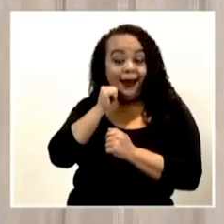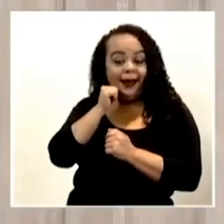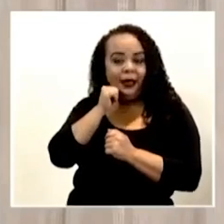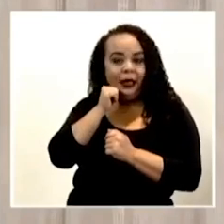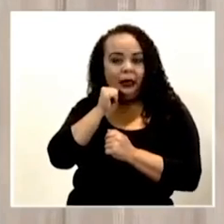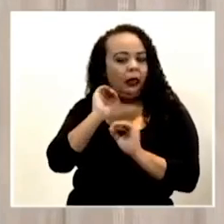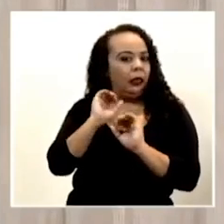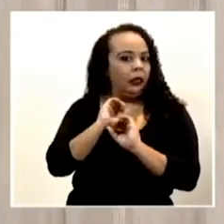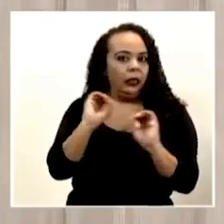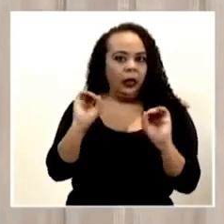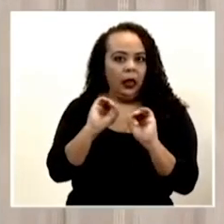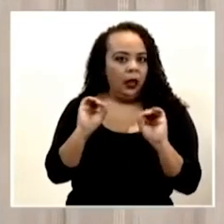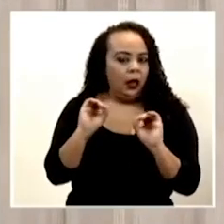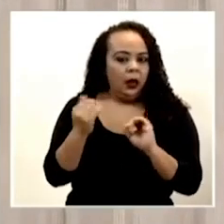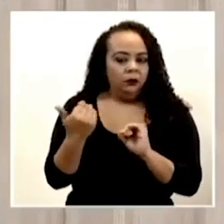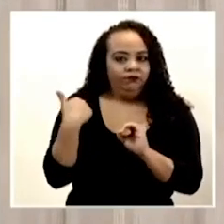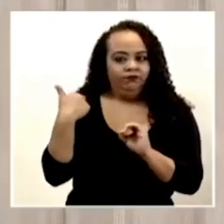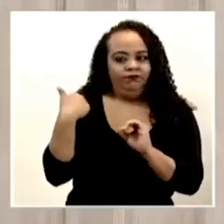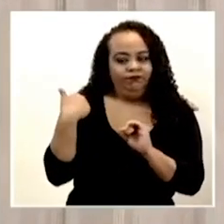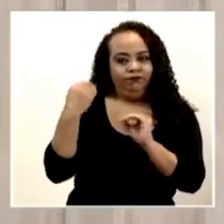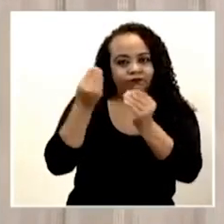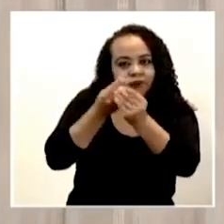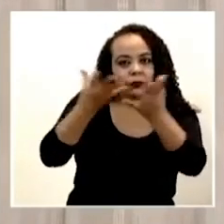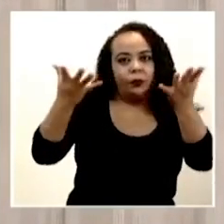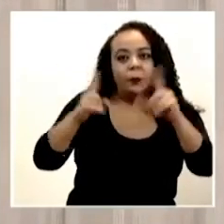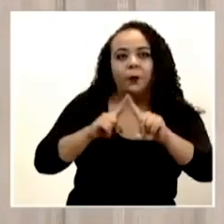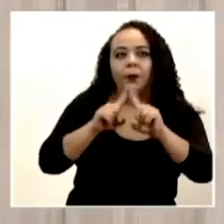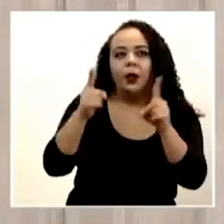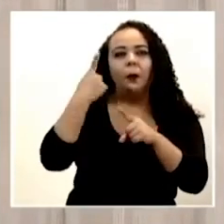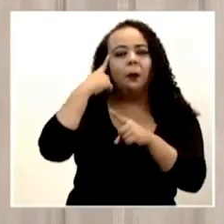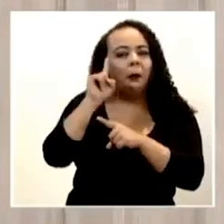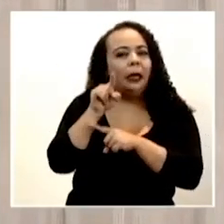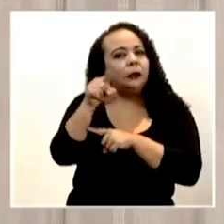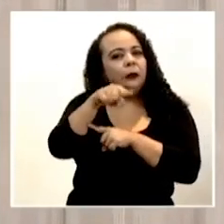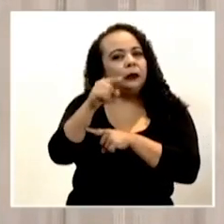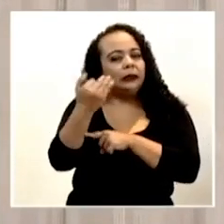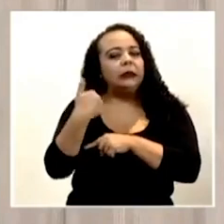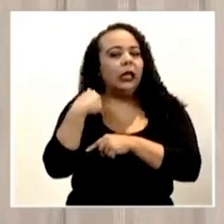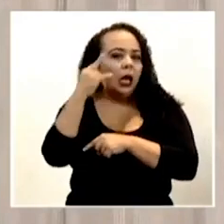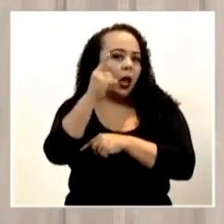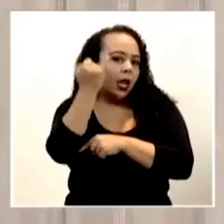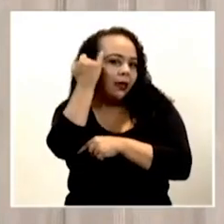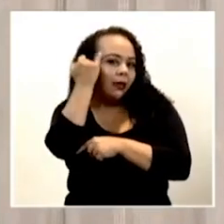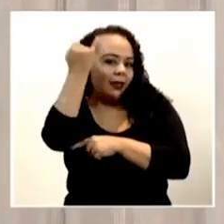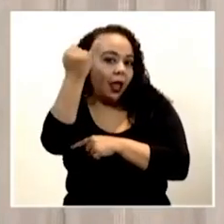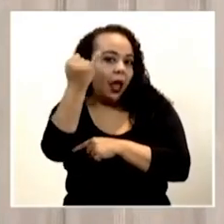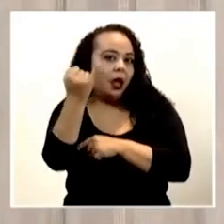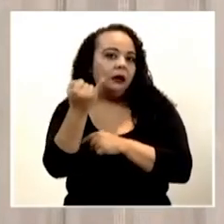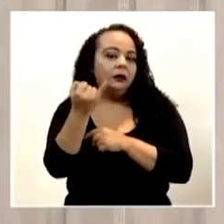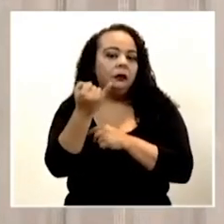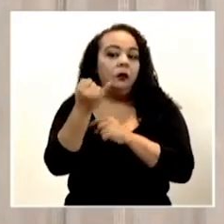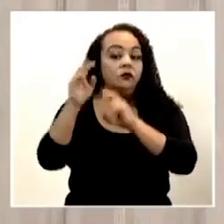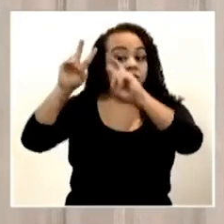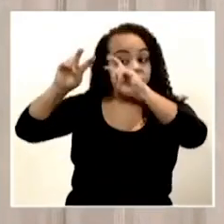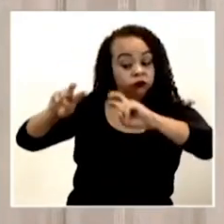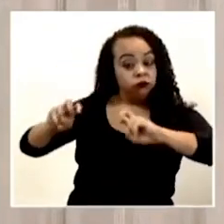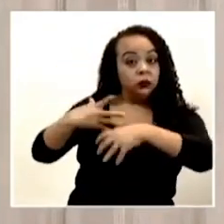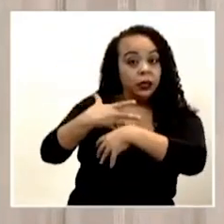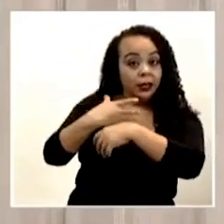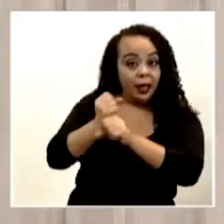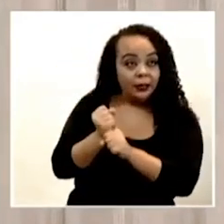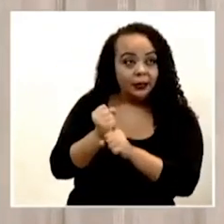no tenemos todavía el informe, pero nada más para darle una idea del volumen de muestreo que se hace,